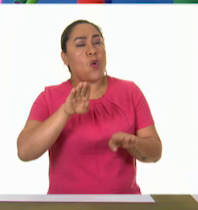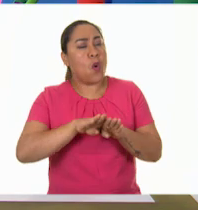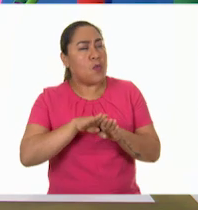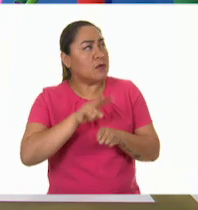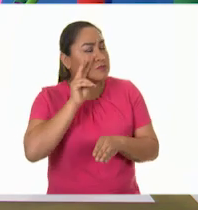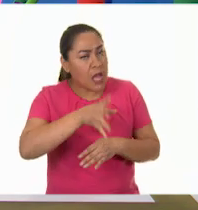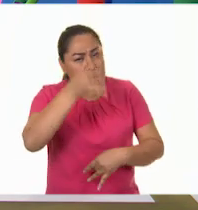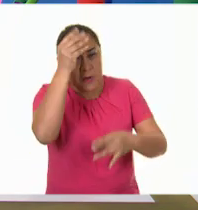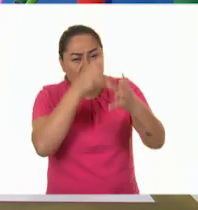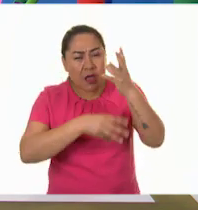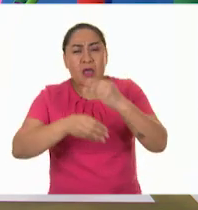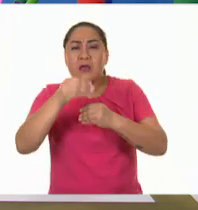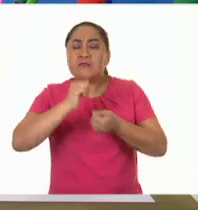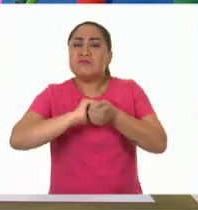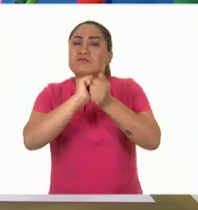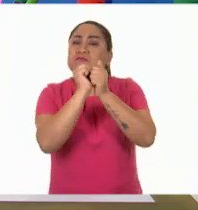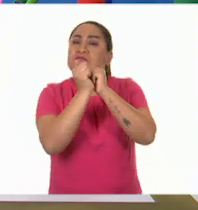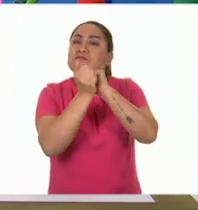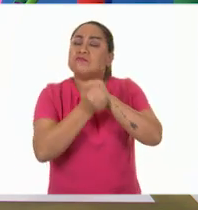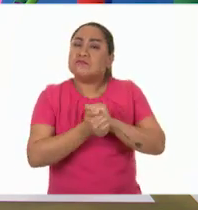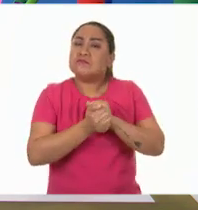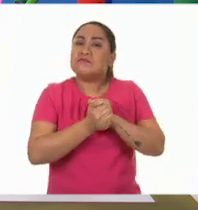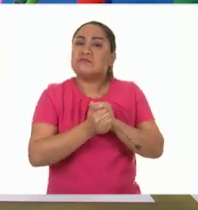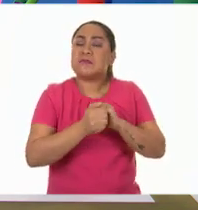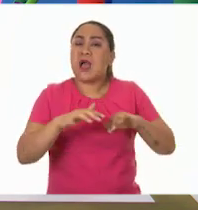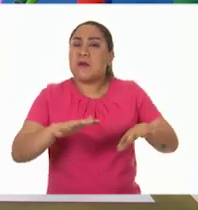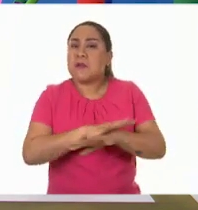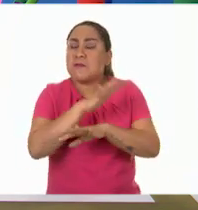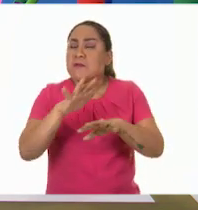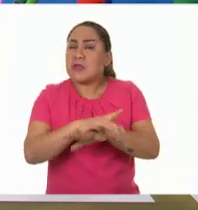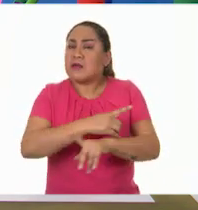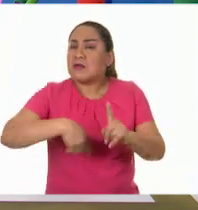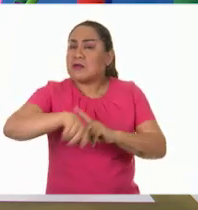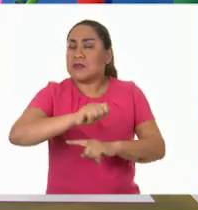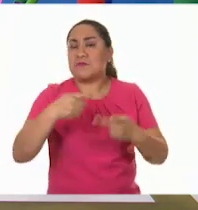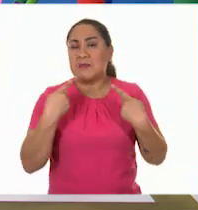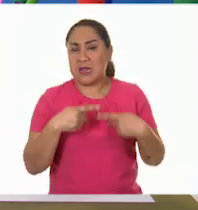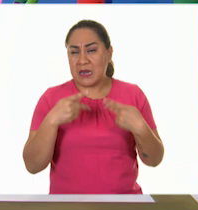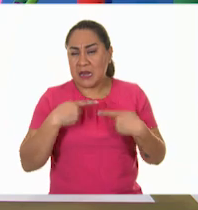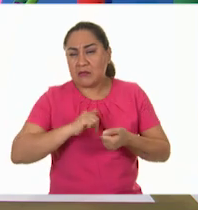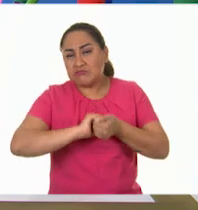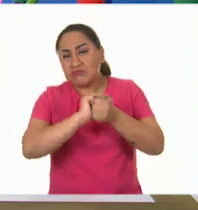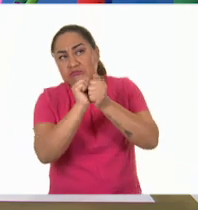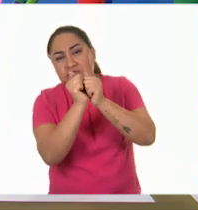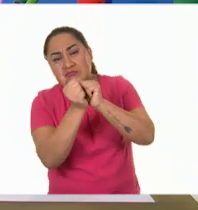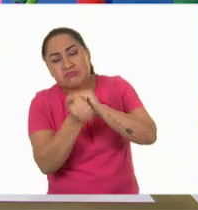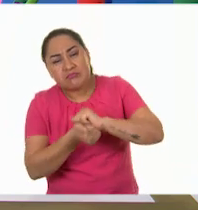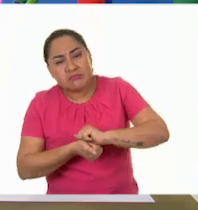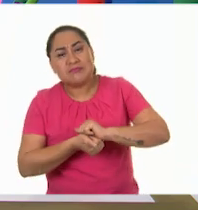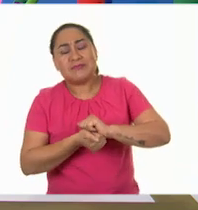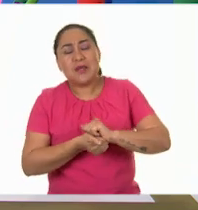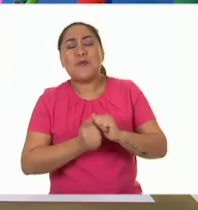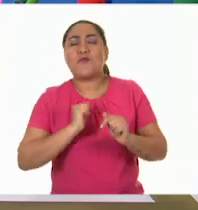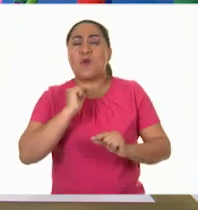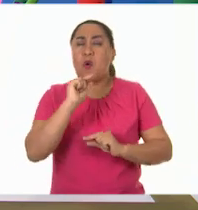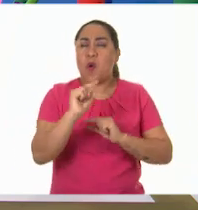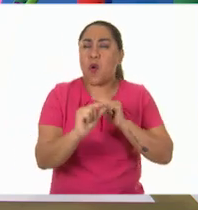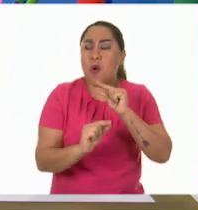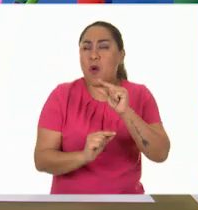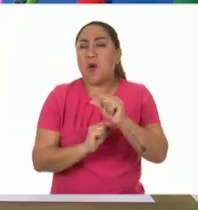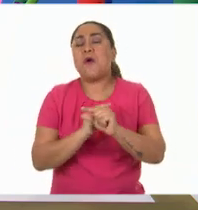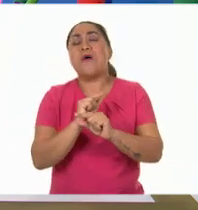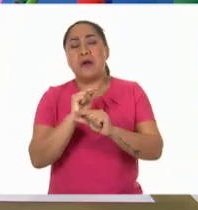impactaron la vida diaria de las personas y cómo fue cambiando el panorama de la gente común, que poco a poco fue